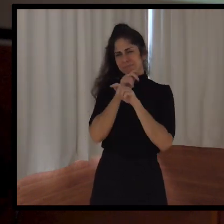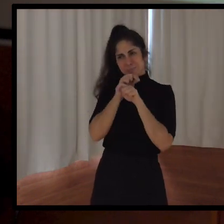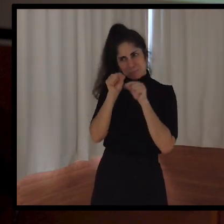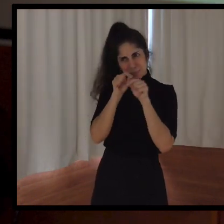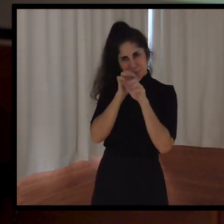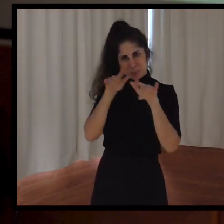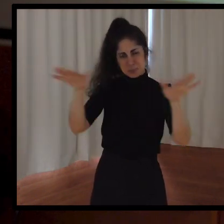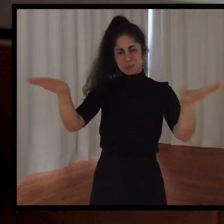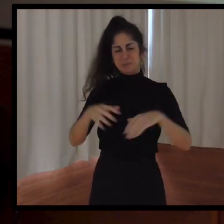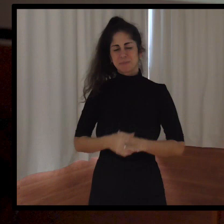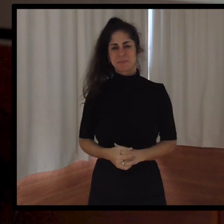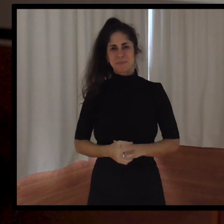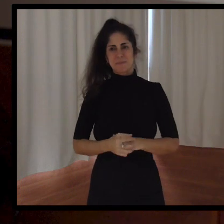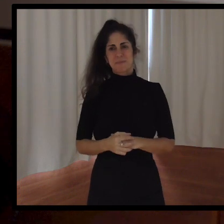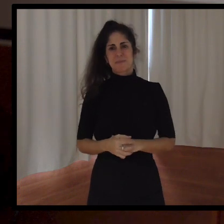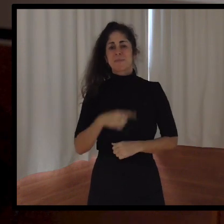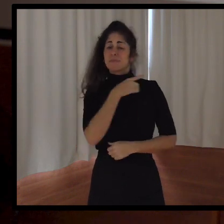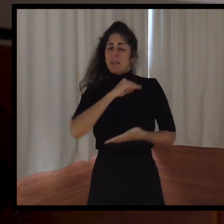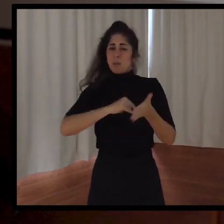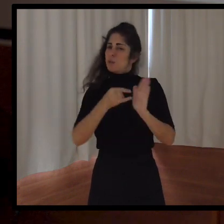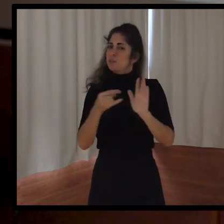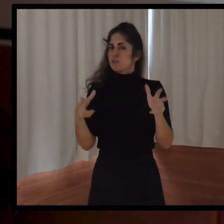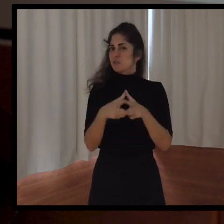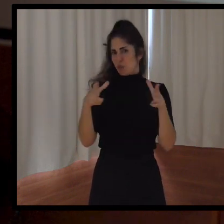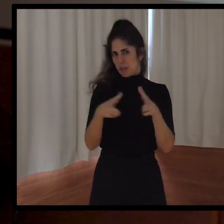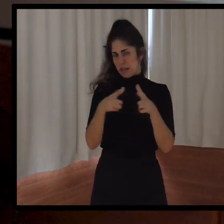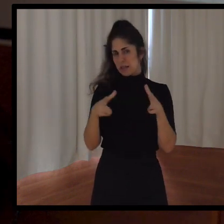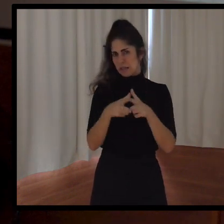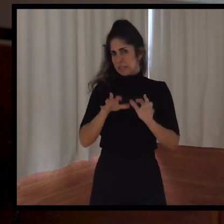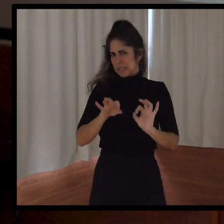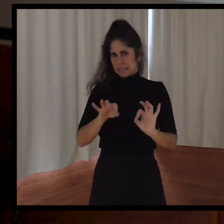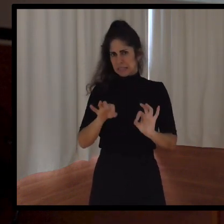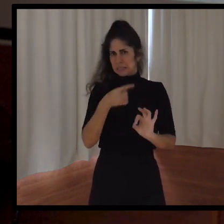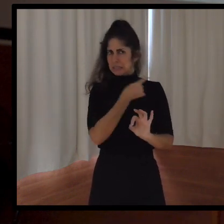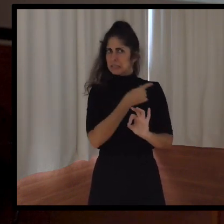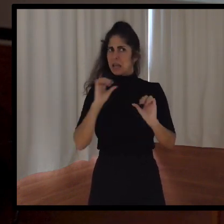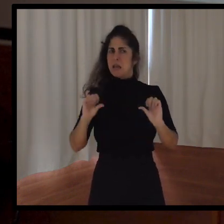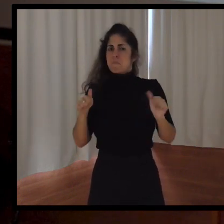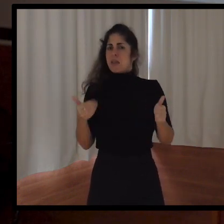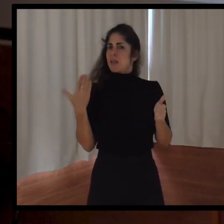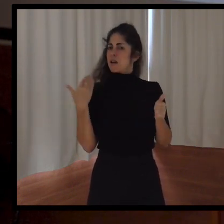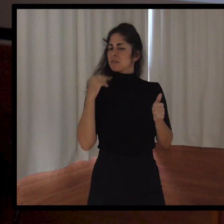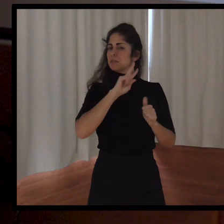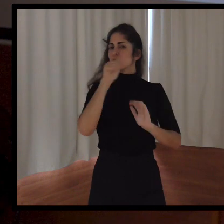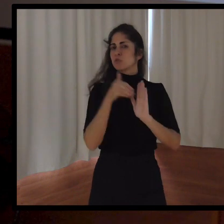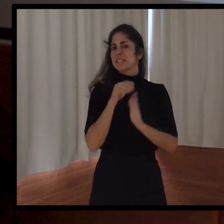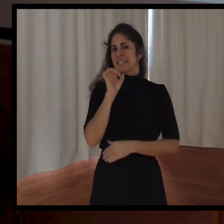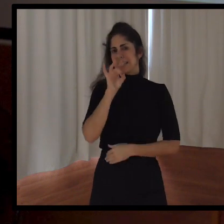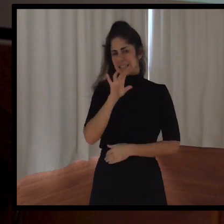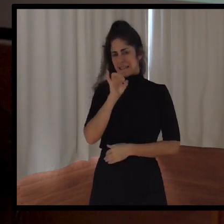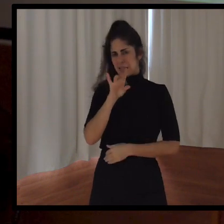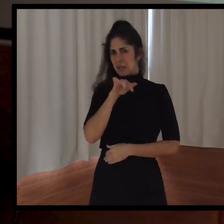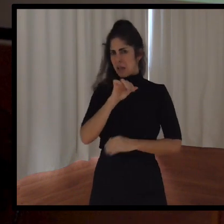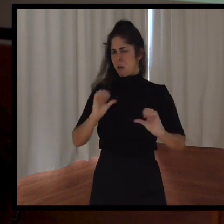Es un proyecto social y, como bien vemos, se formó en el 2015. Lo